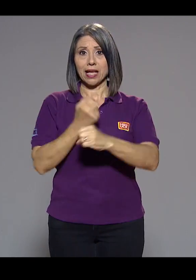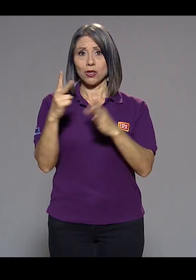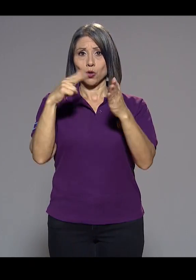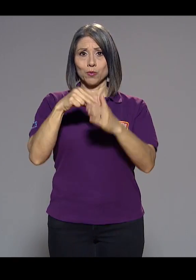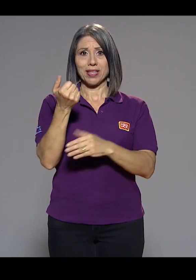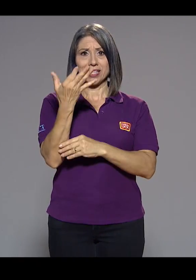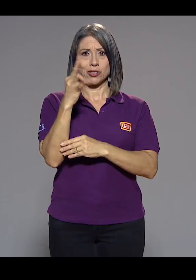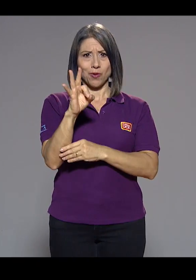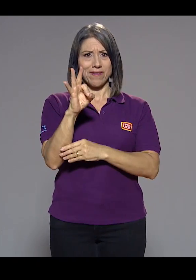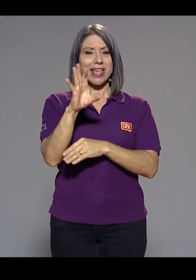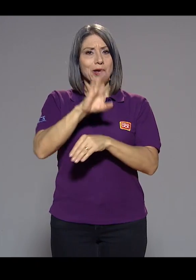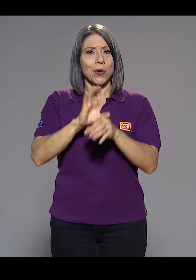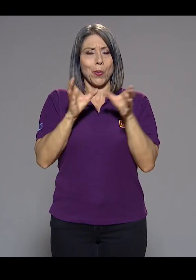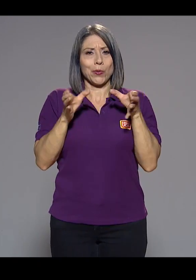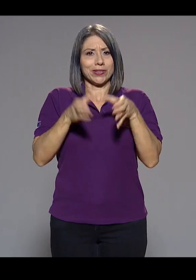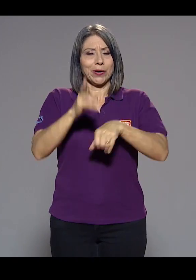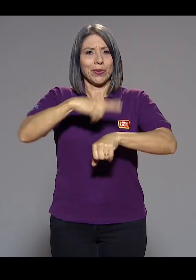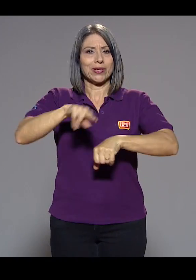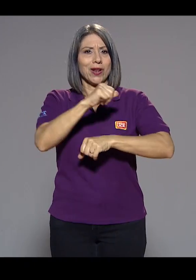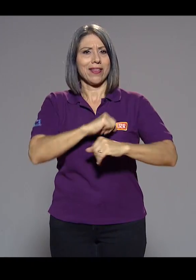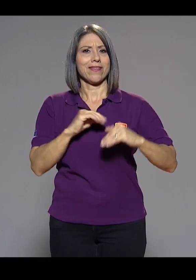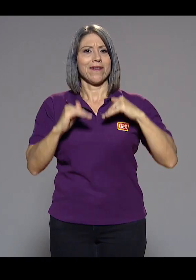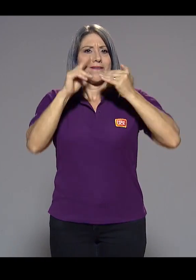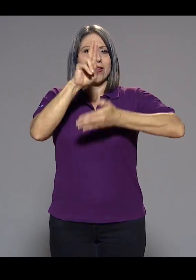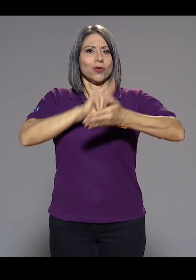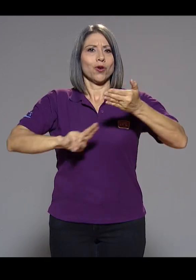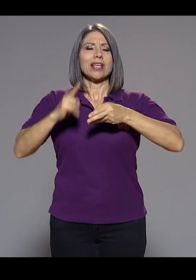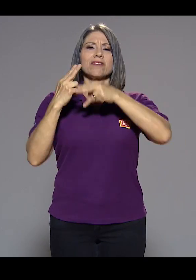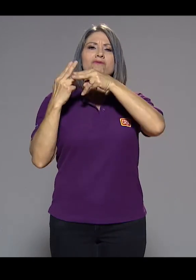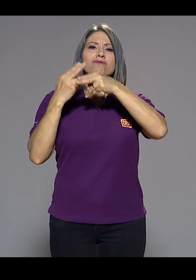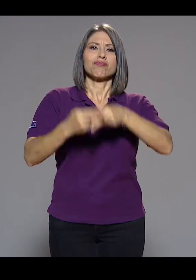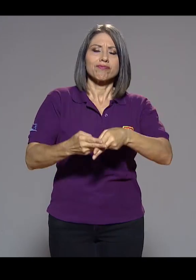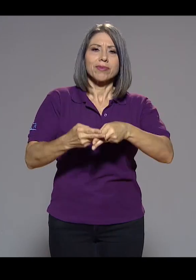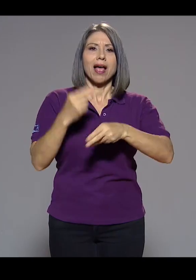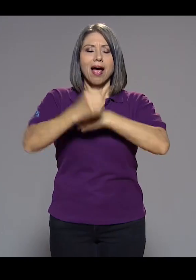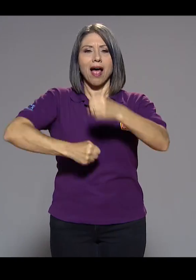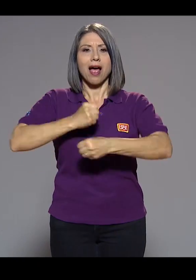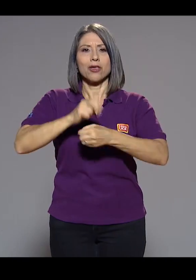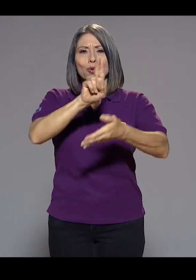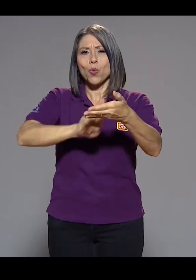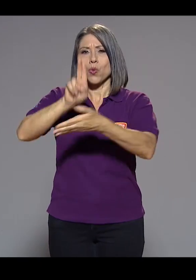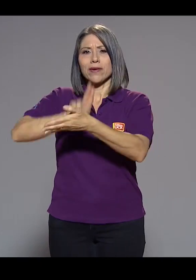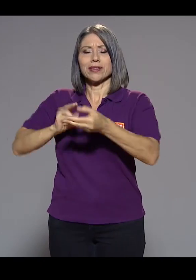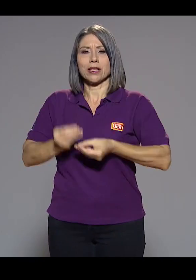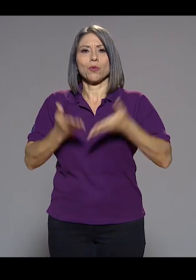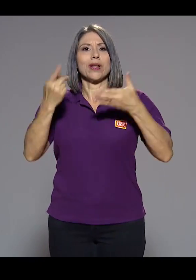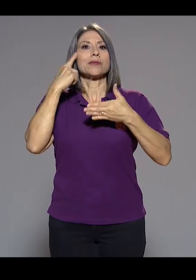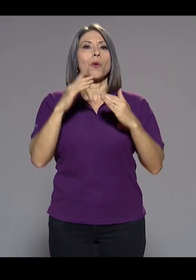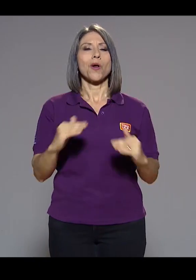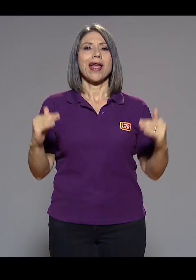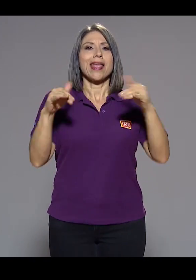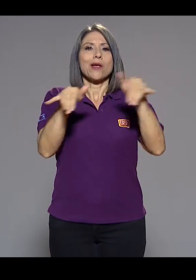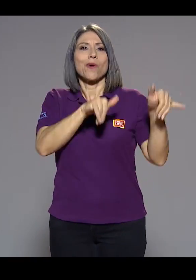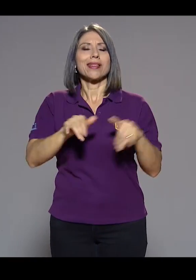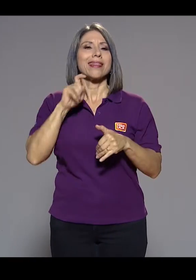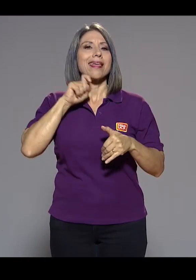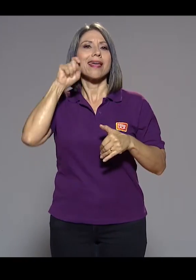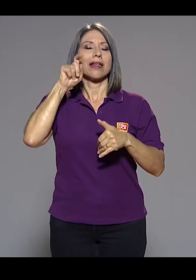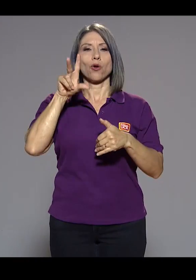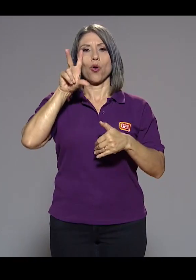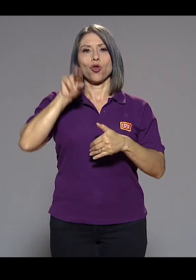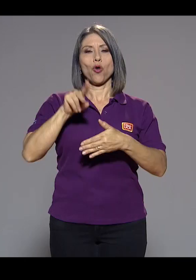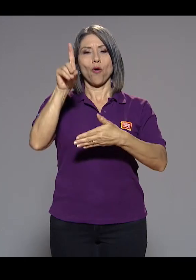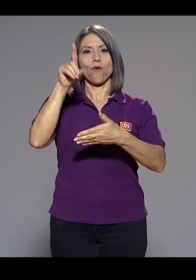declarado por el Consejo Nacional de Rectores como el Año de las Universidades Públicas por la Igualdad de Género, la No Violencia y una